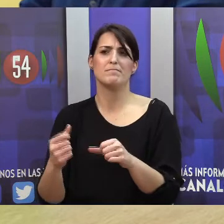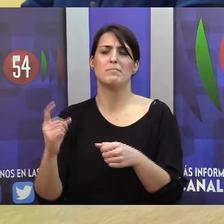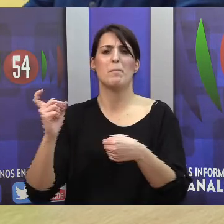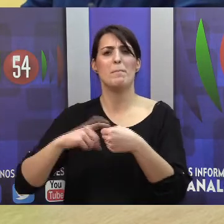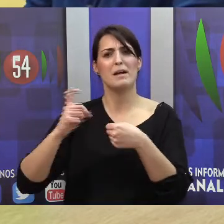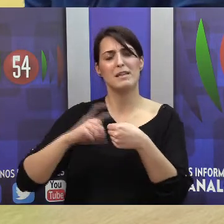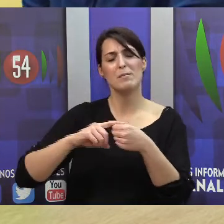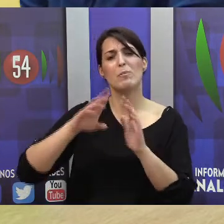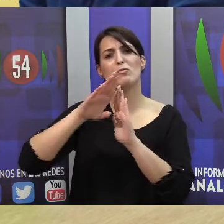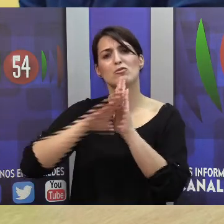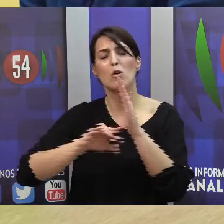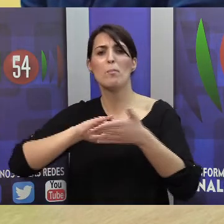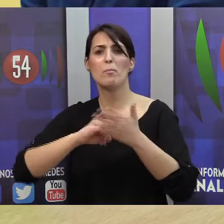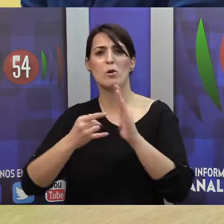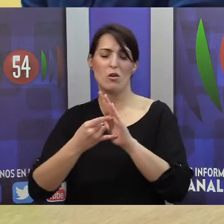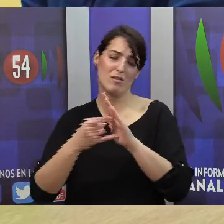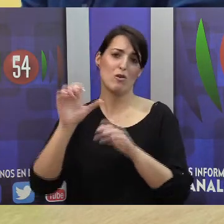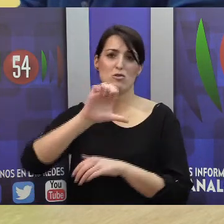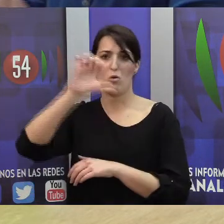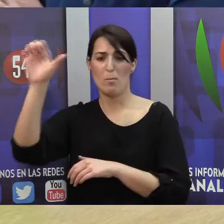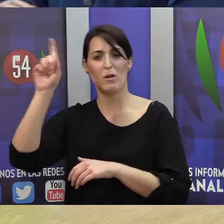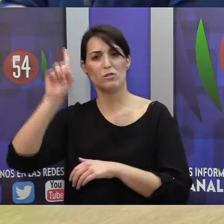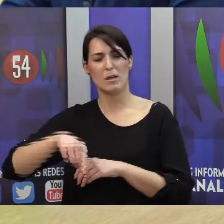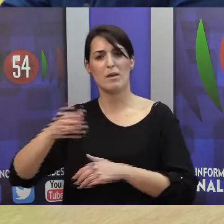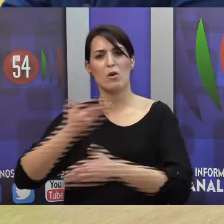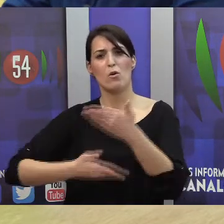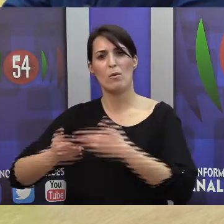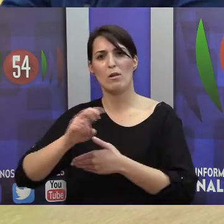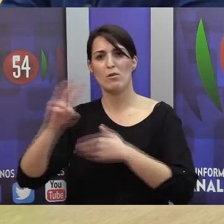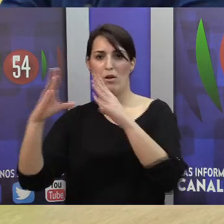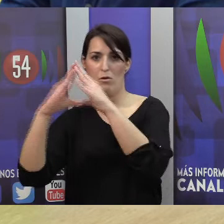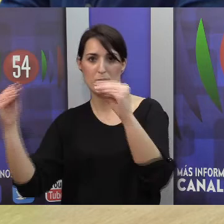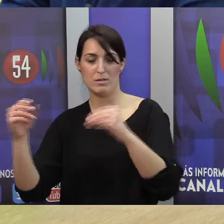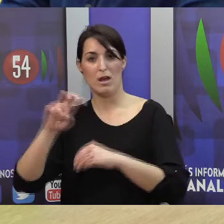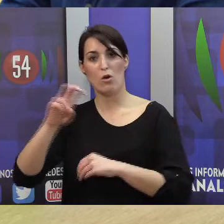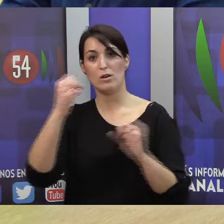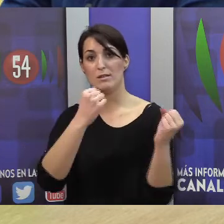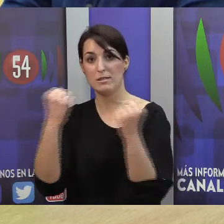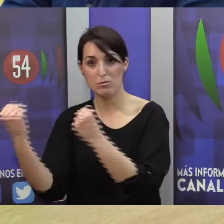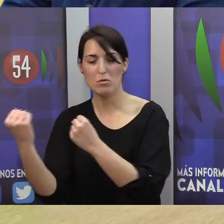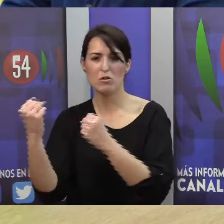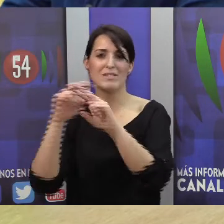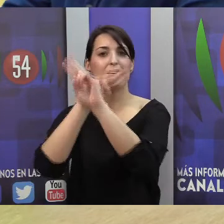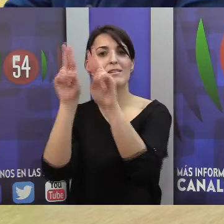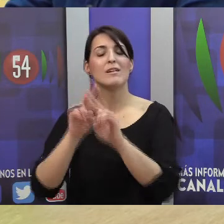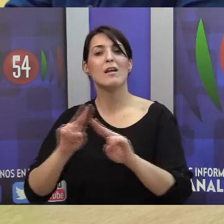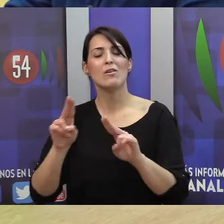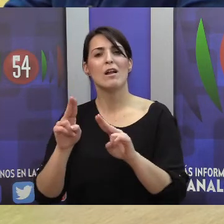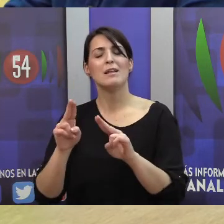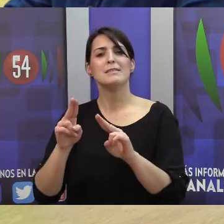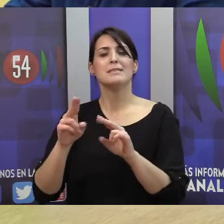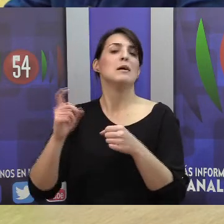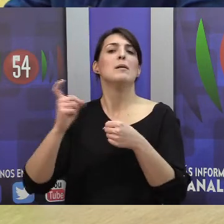de ámbito europeo, aunque también de colaboración con otras universidades y con otras instituciones internacionales, en el